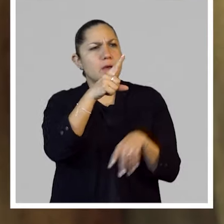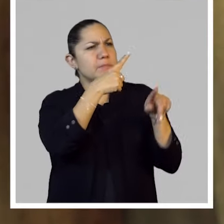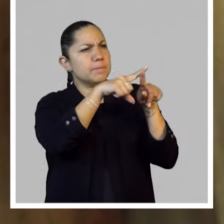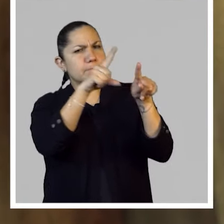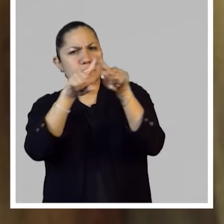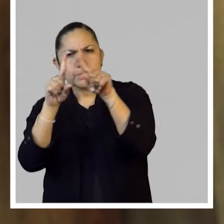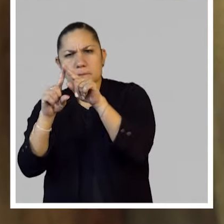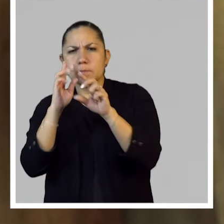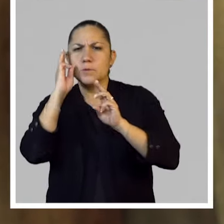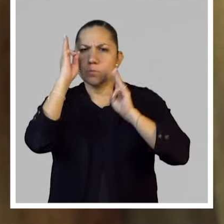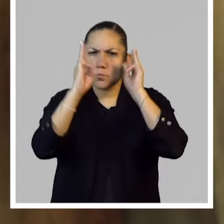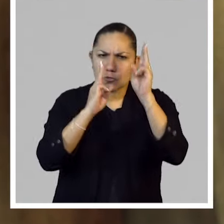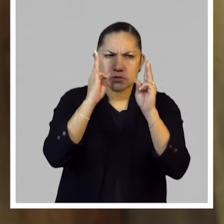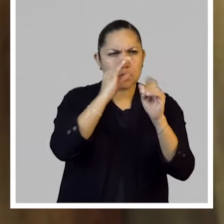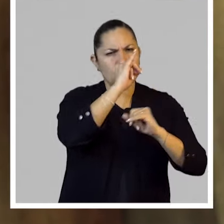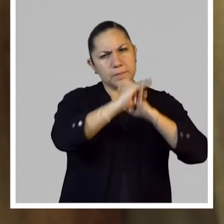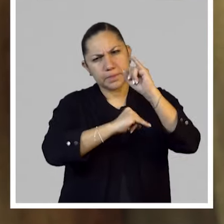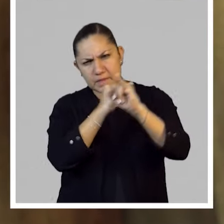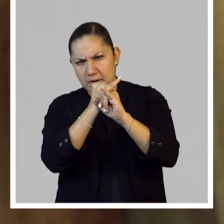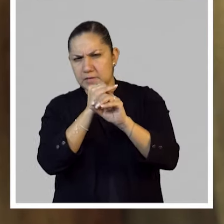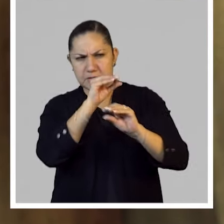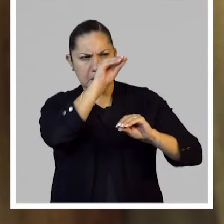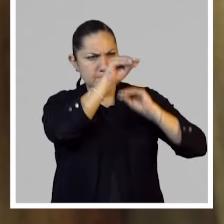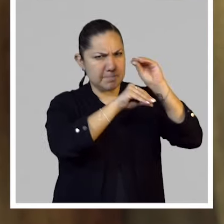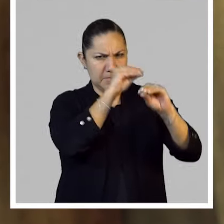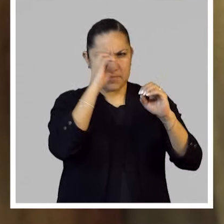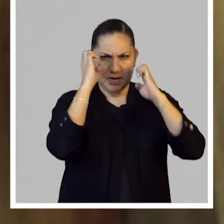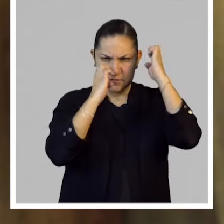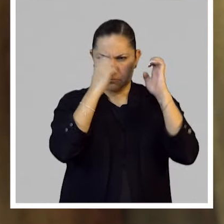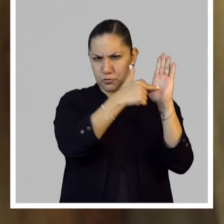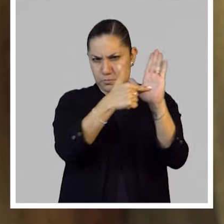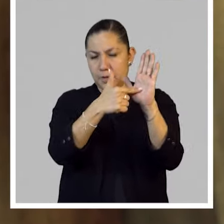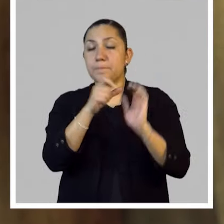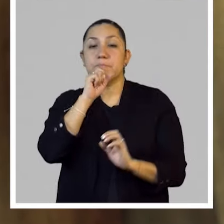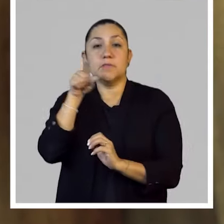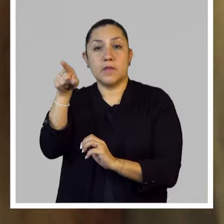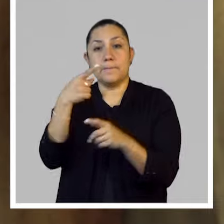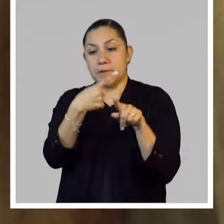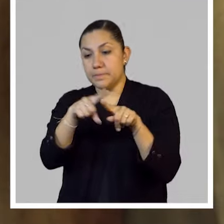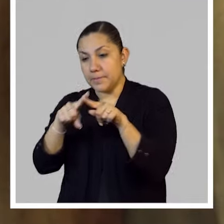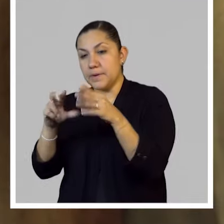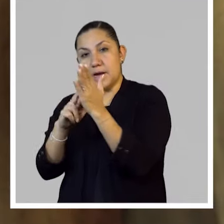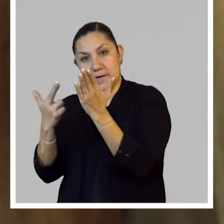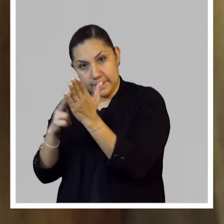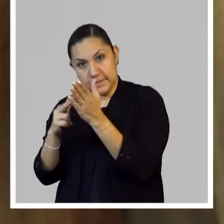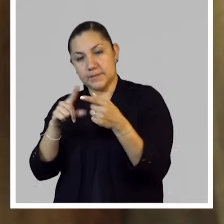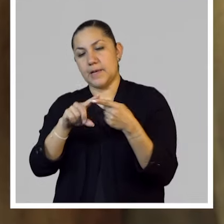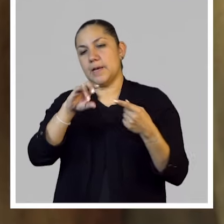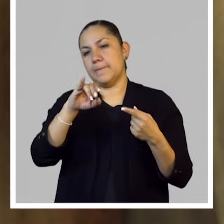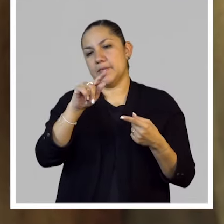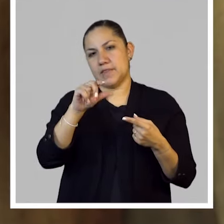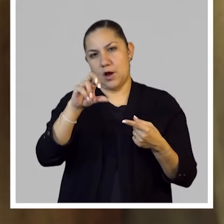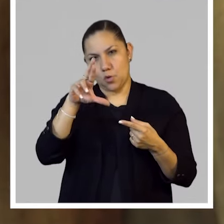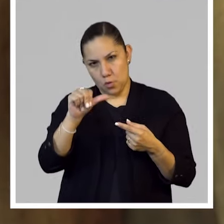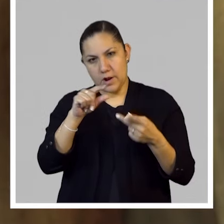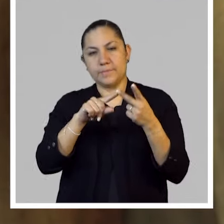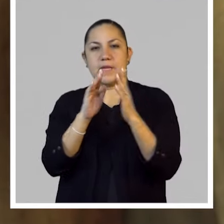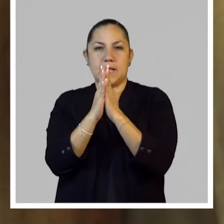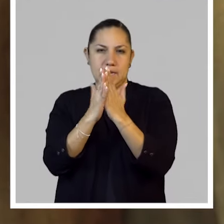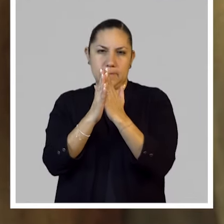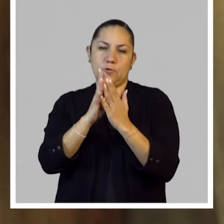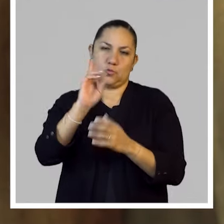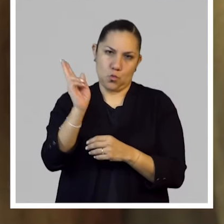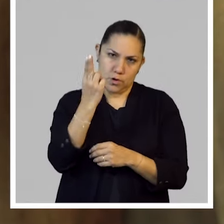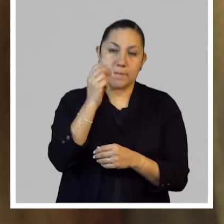galerías y museos internacionales. Colabora también en diferentes publicaciones y revistas como Bitácora, Arquine, Libros UNAM